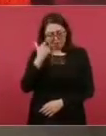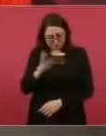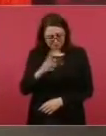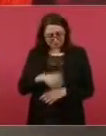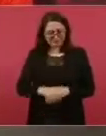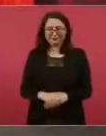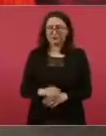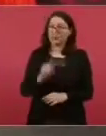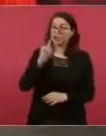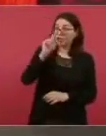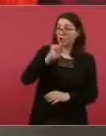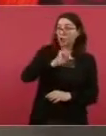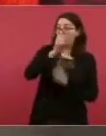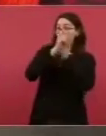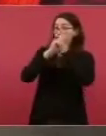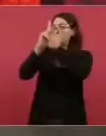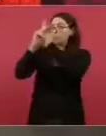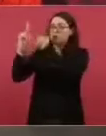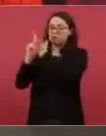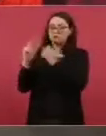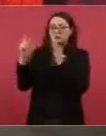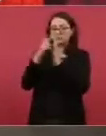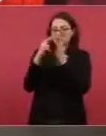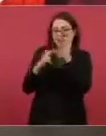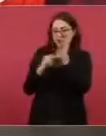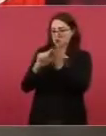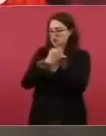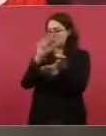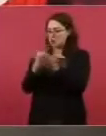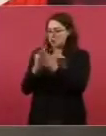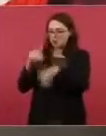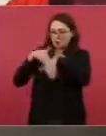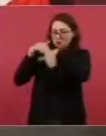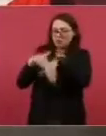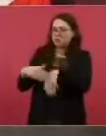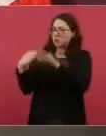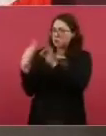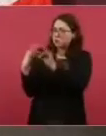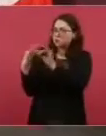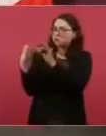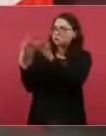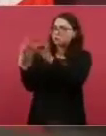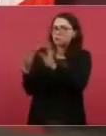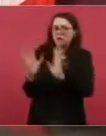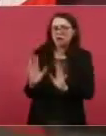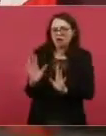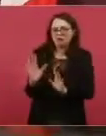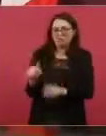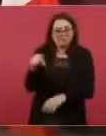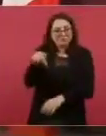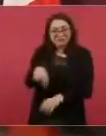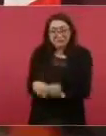de origen, que no vengan aquí a